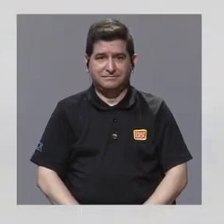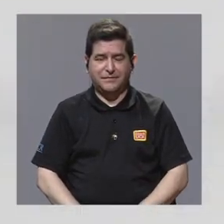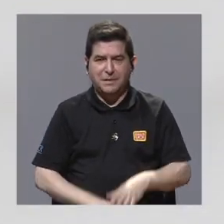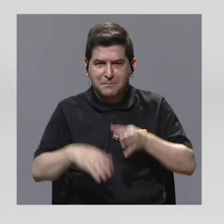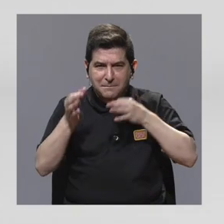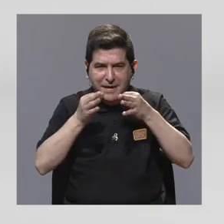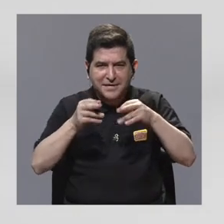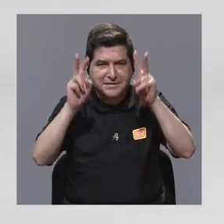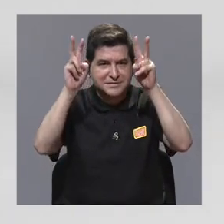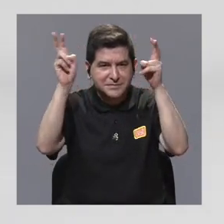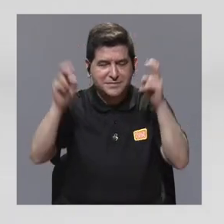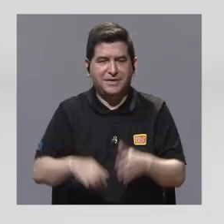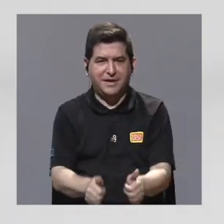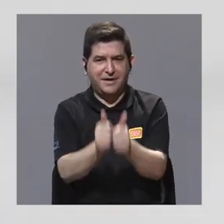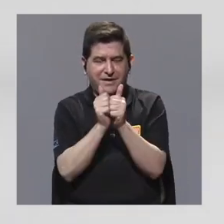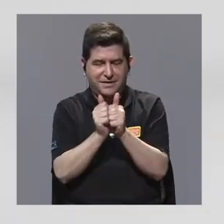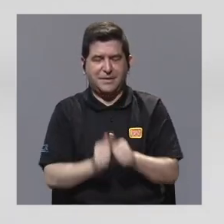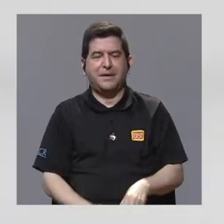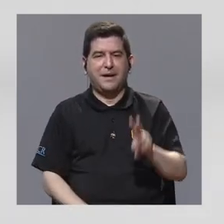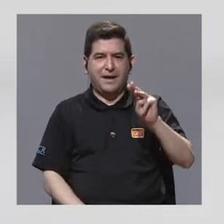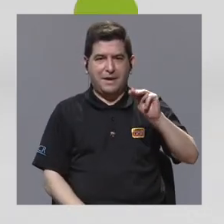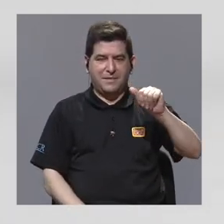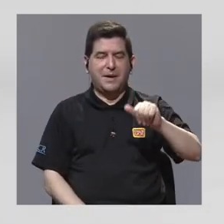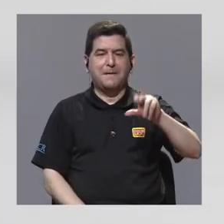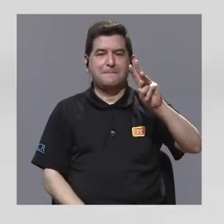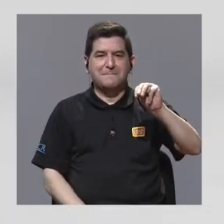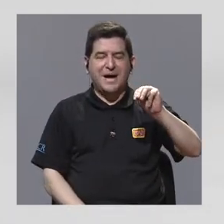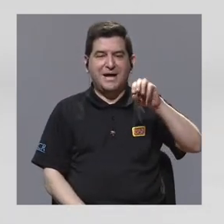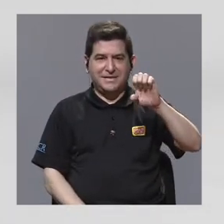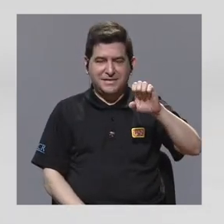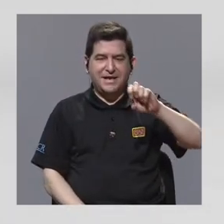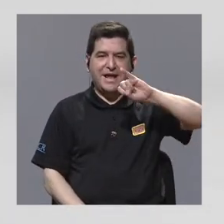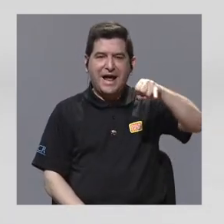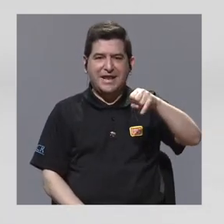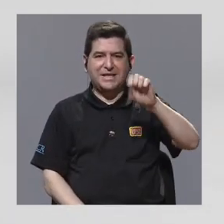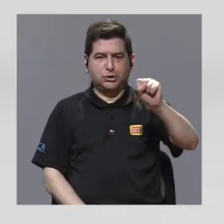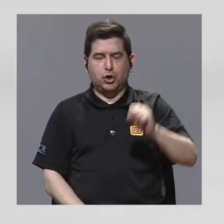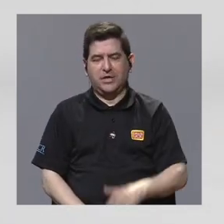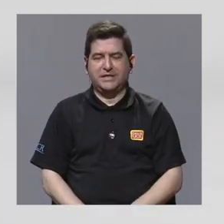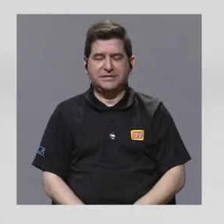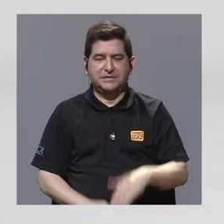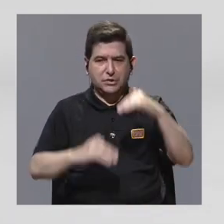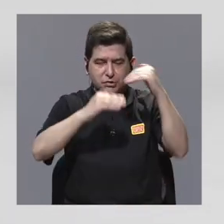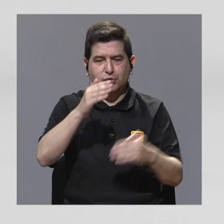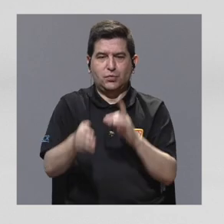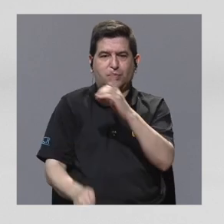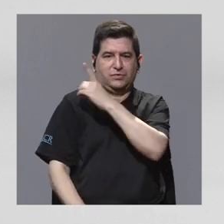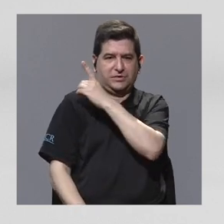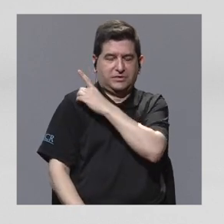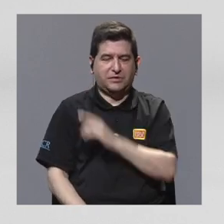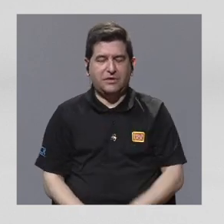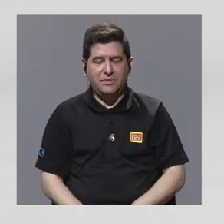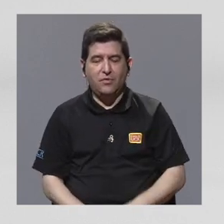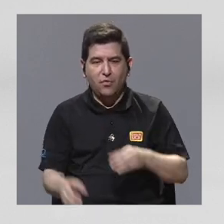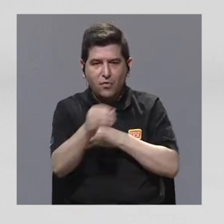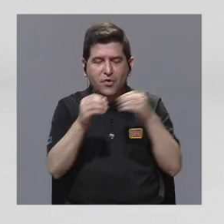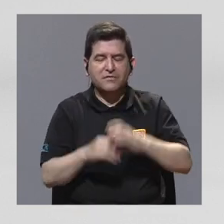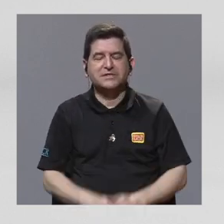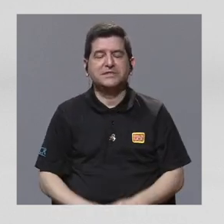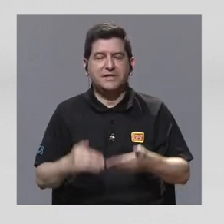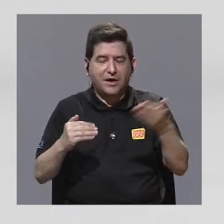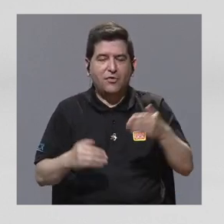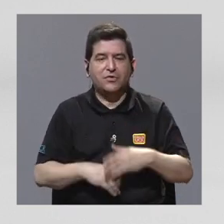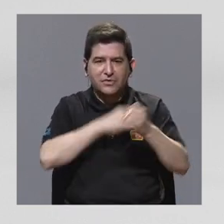Para ampliar más sobre este tema, nos acompaña la Máster María Estelí Jarquín Solís, subdirectora de la Oficina de Asuntos